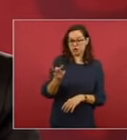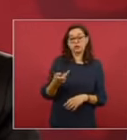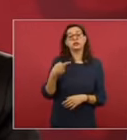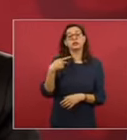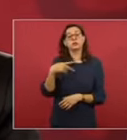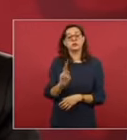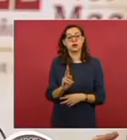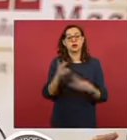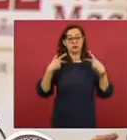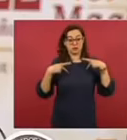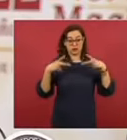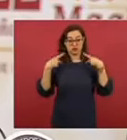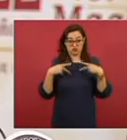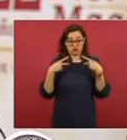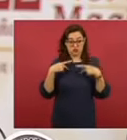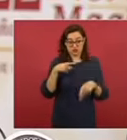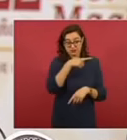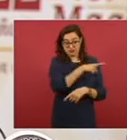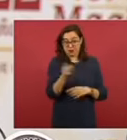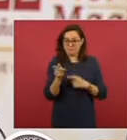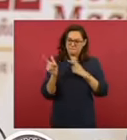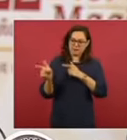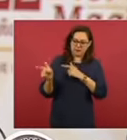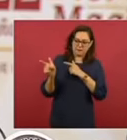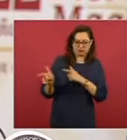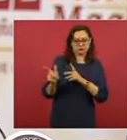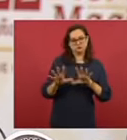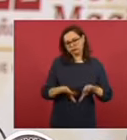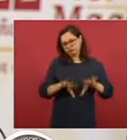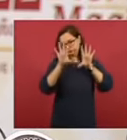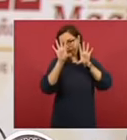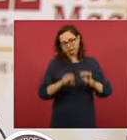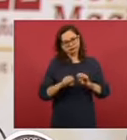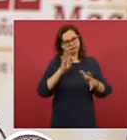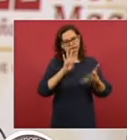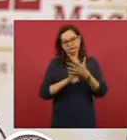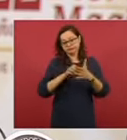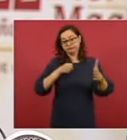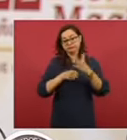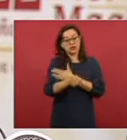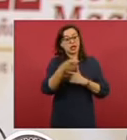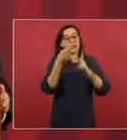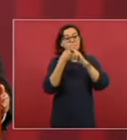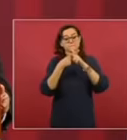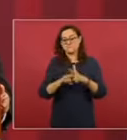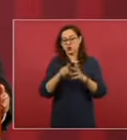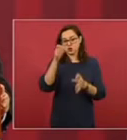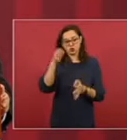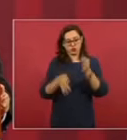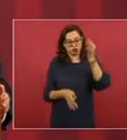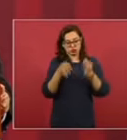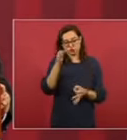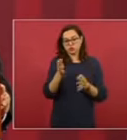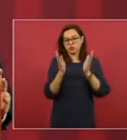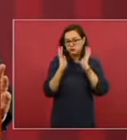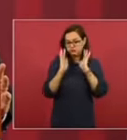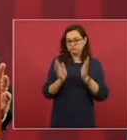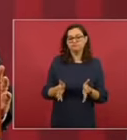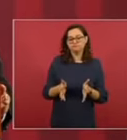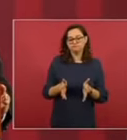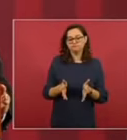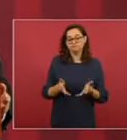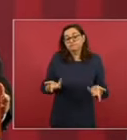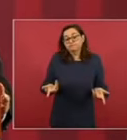judicial, ya están vinculados a proceso penal y desde luego que esto es parte de un diferendo que ha ido escalando entre